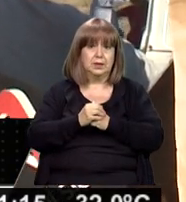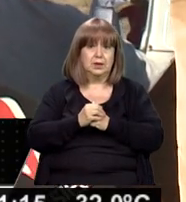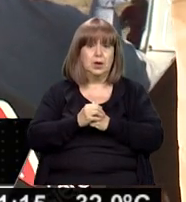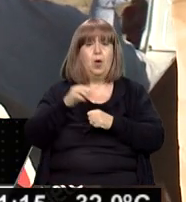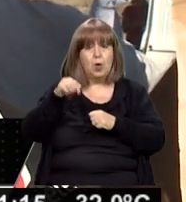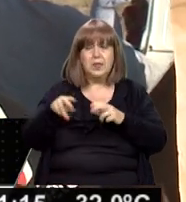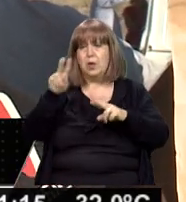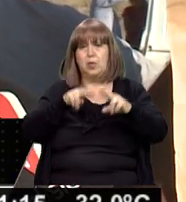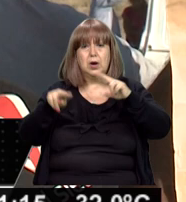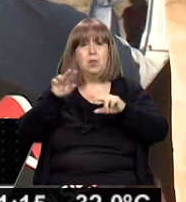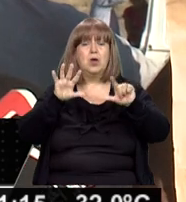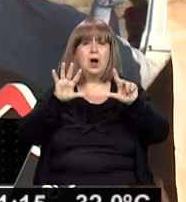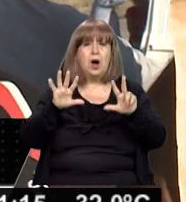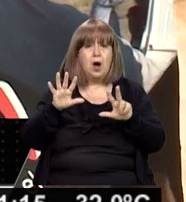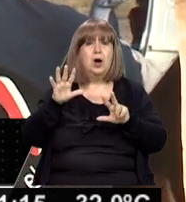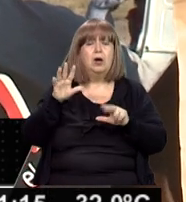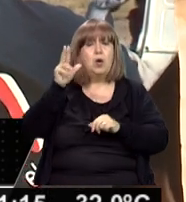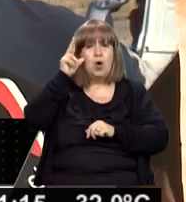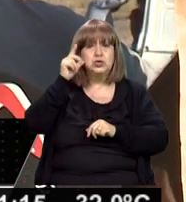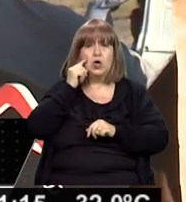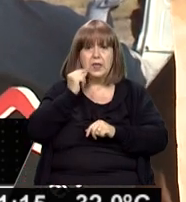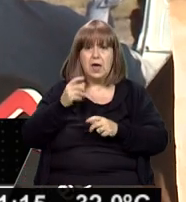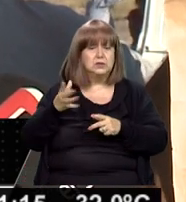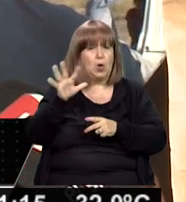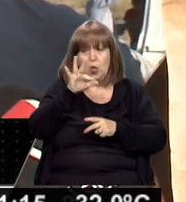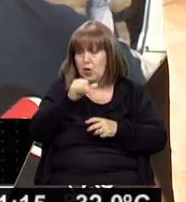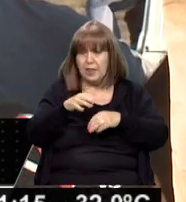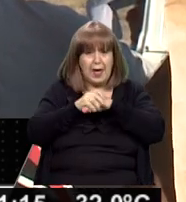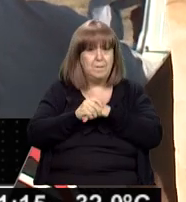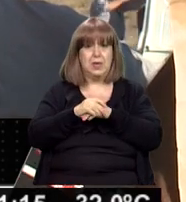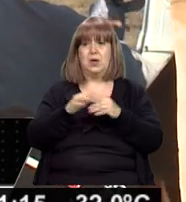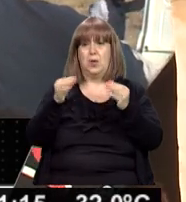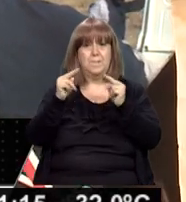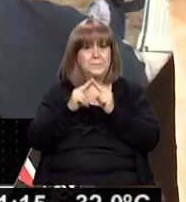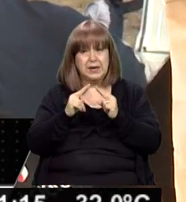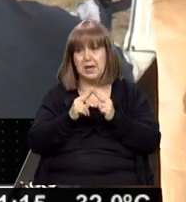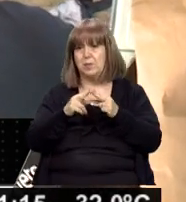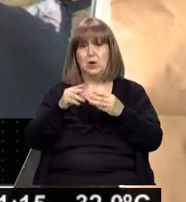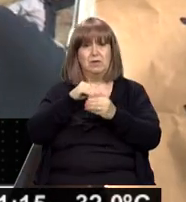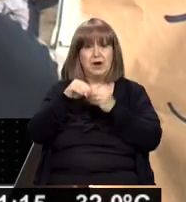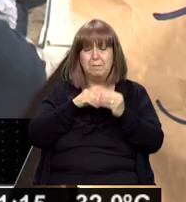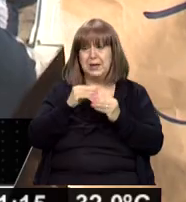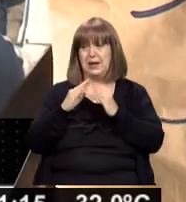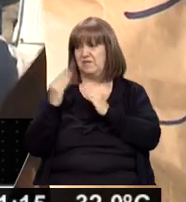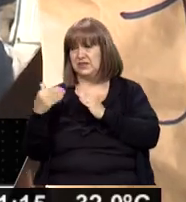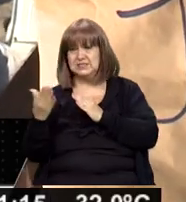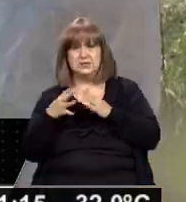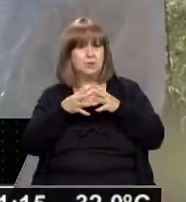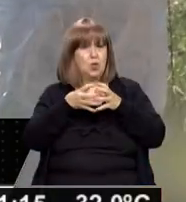8 días. Y hemos andado todos los días juntos acá con los amigos, los primos, toda la gente del pueblo de Palmira.